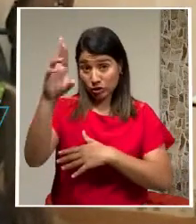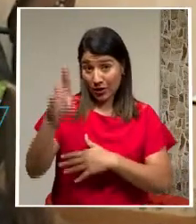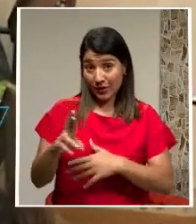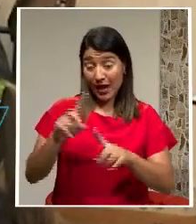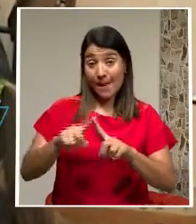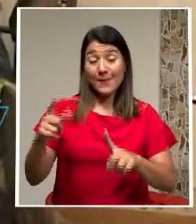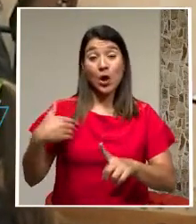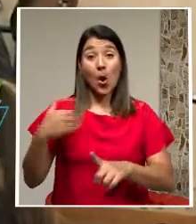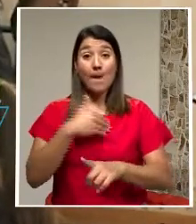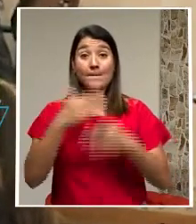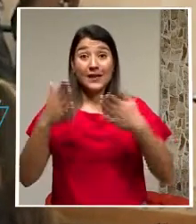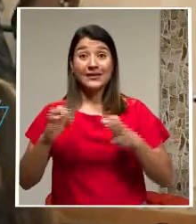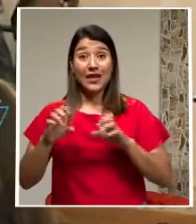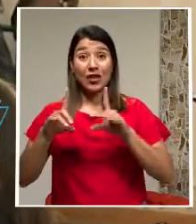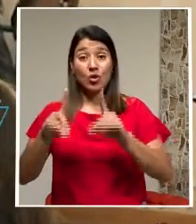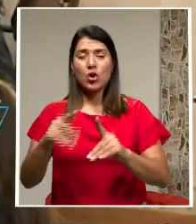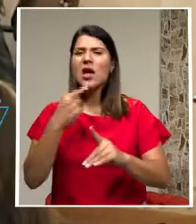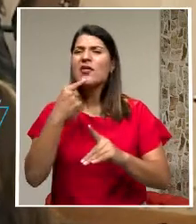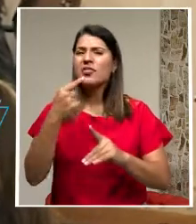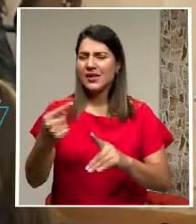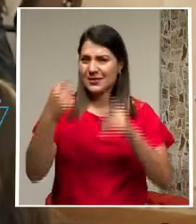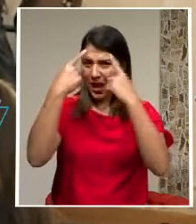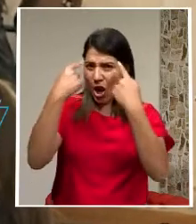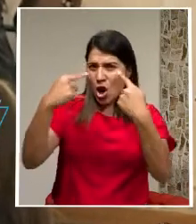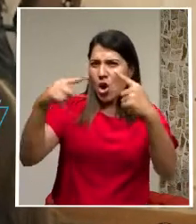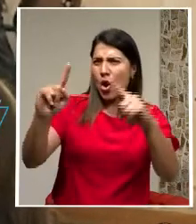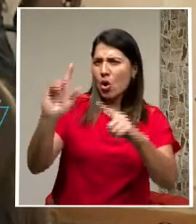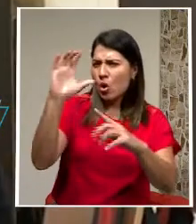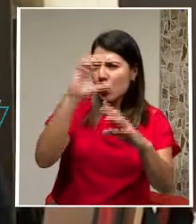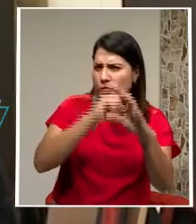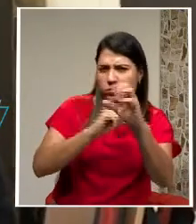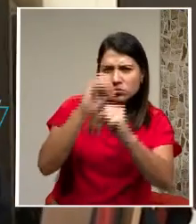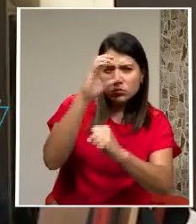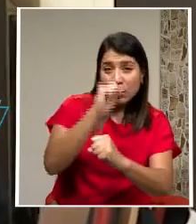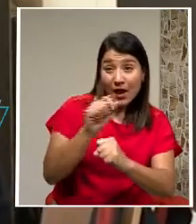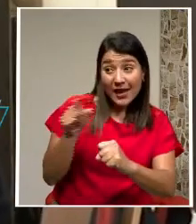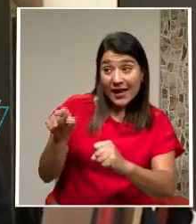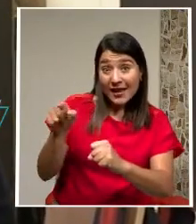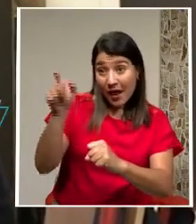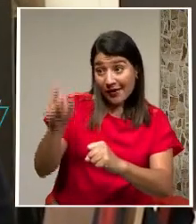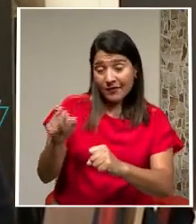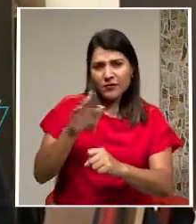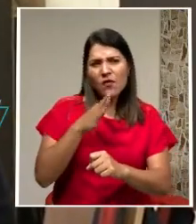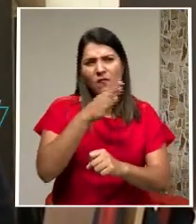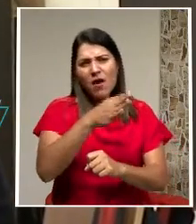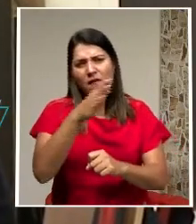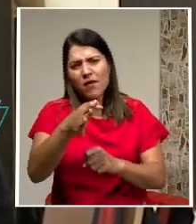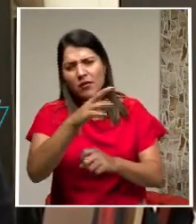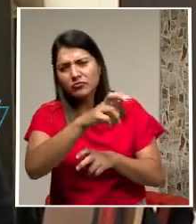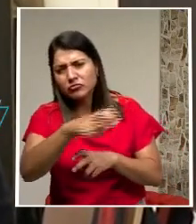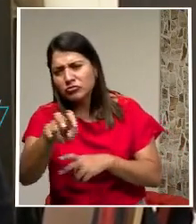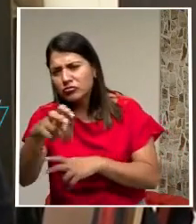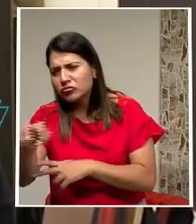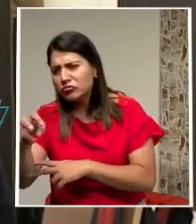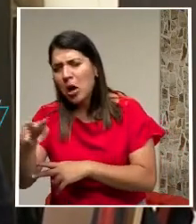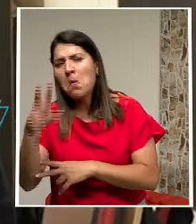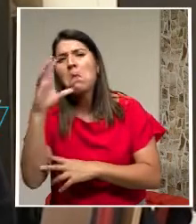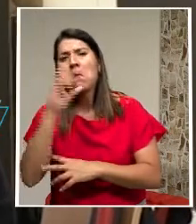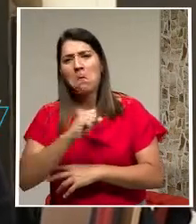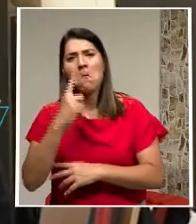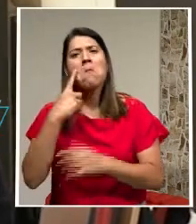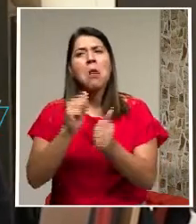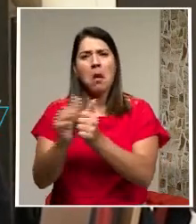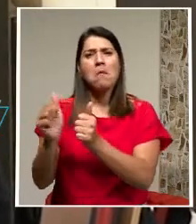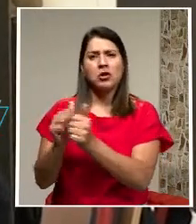Aseguró días atrás Que logró percibir En la serie De giras Que hizo en el país Una dinámica similar Víctor Orozco Director